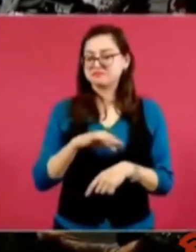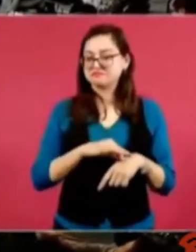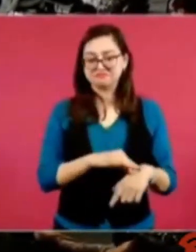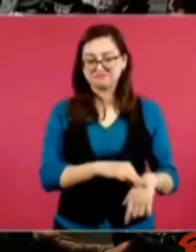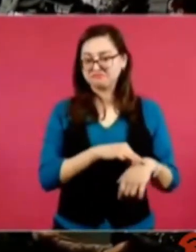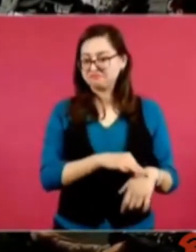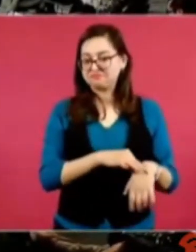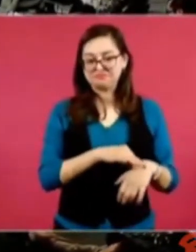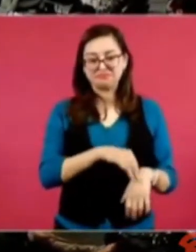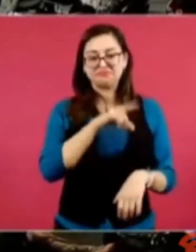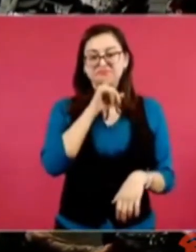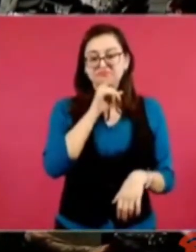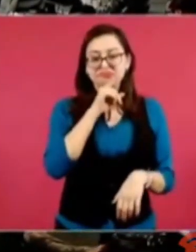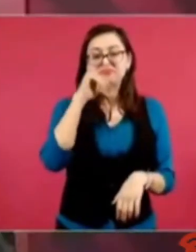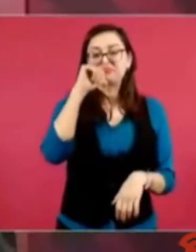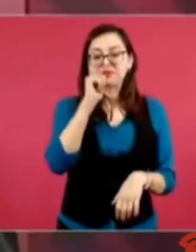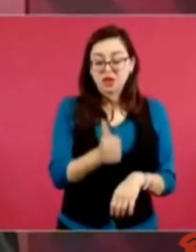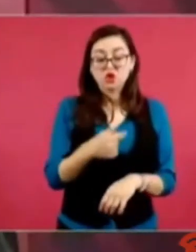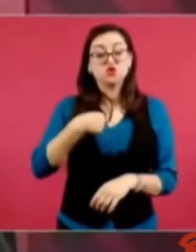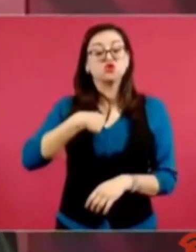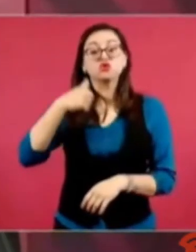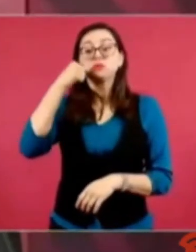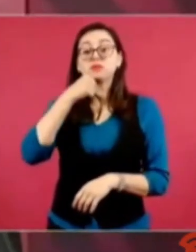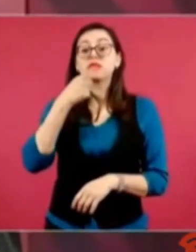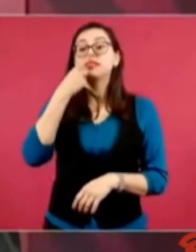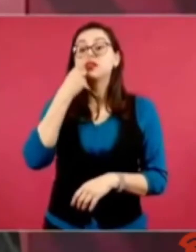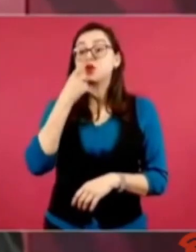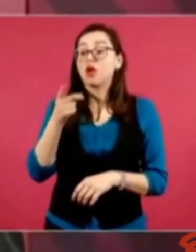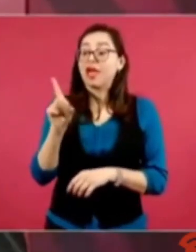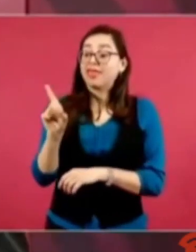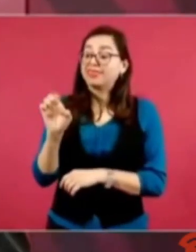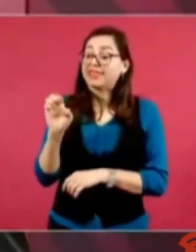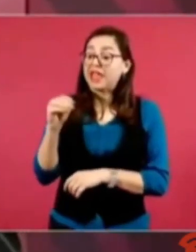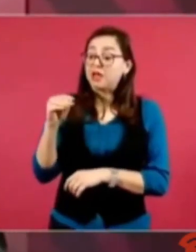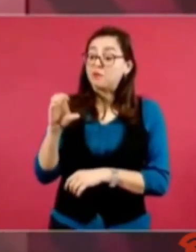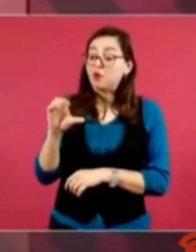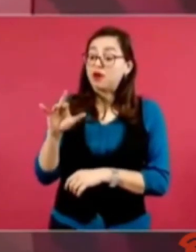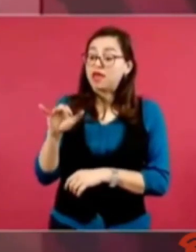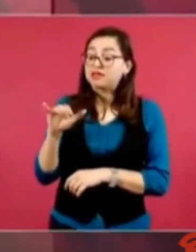agrego democracia verdadera.